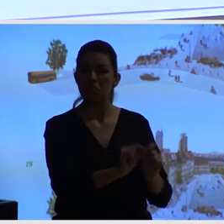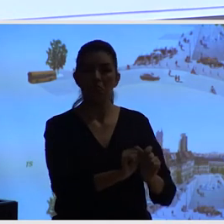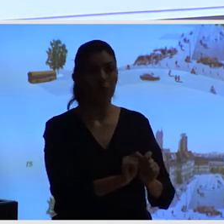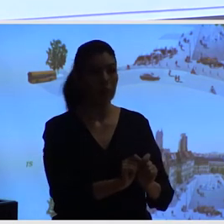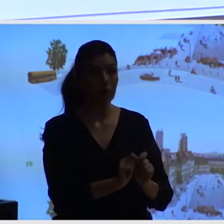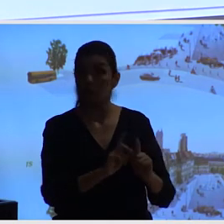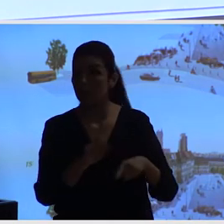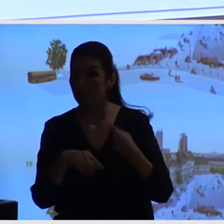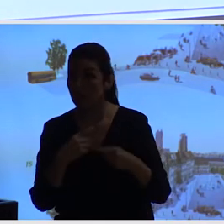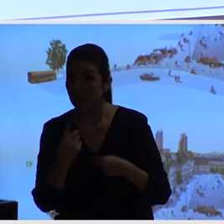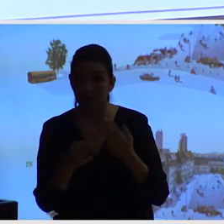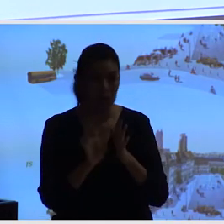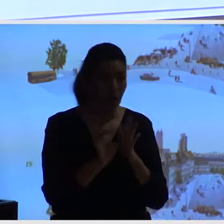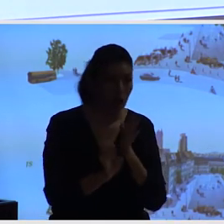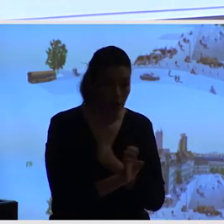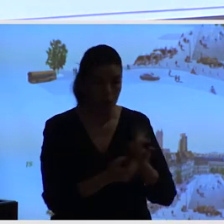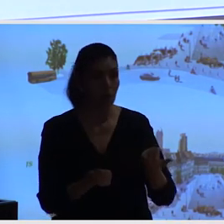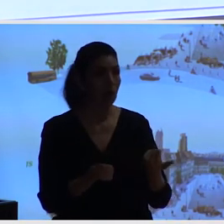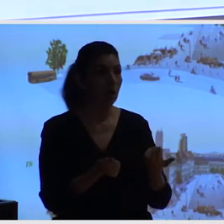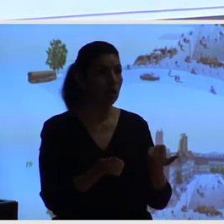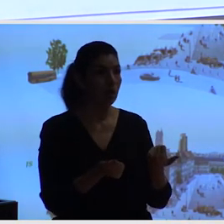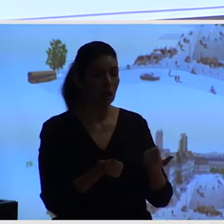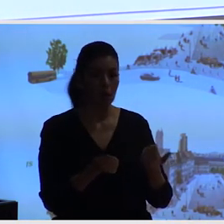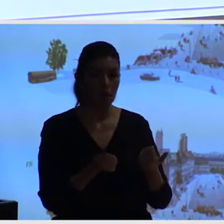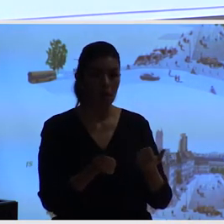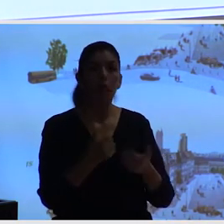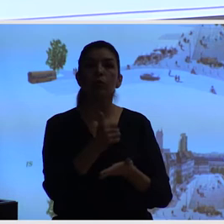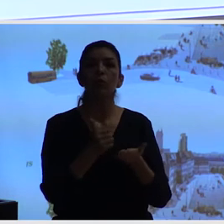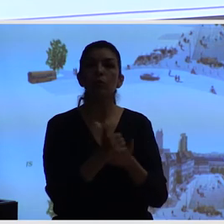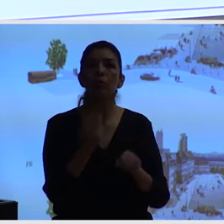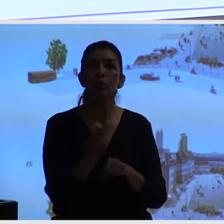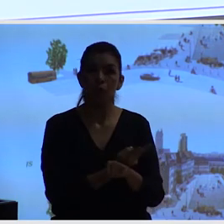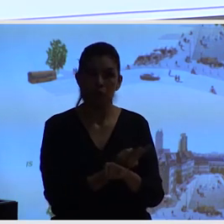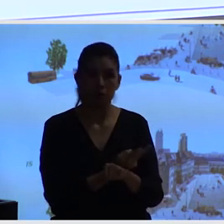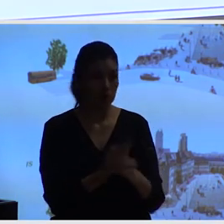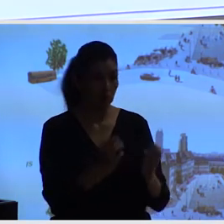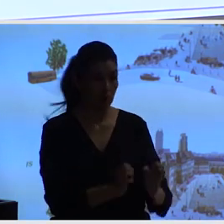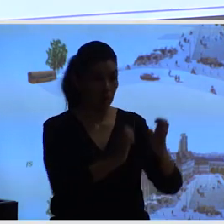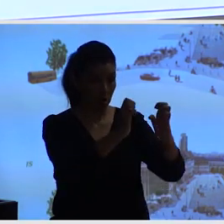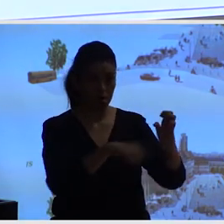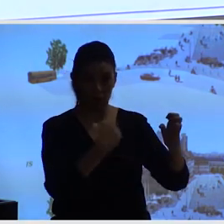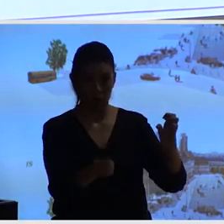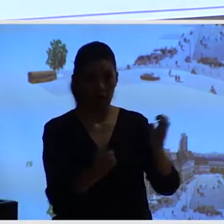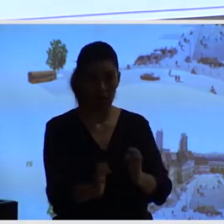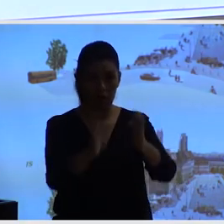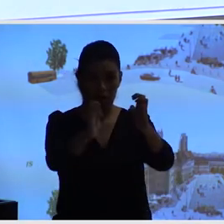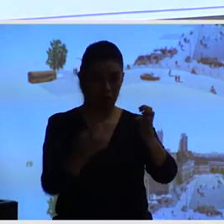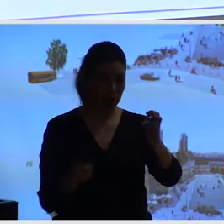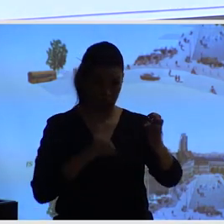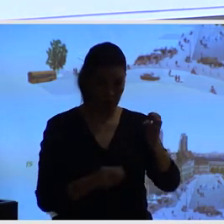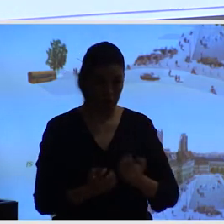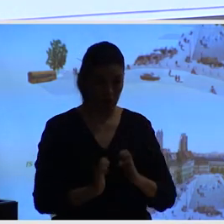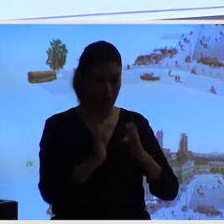después que has construido todo lo que podías construir, te das cuenta que hay un espacio entre los edificios, y entonces